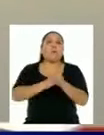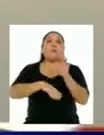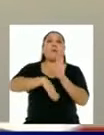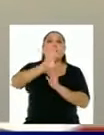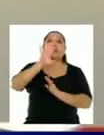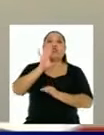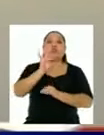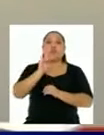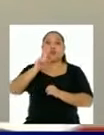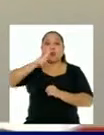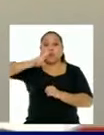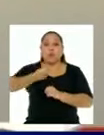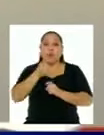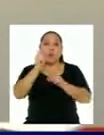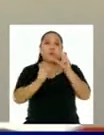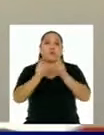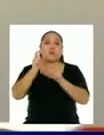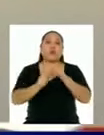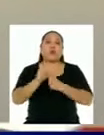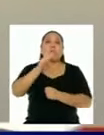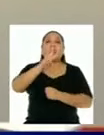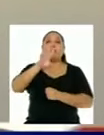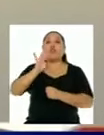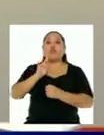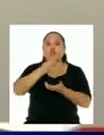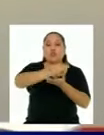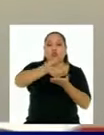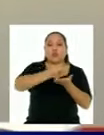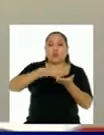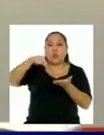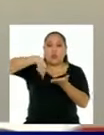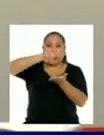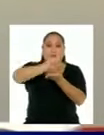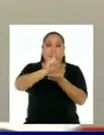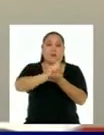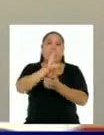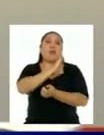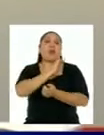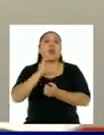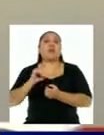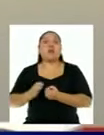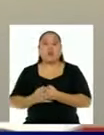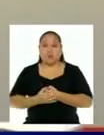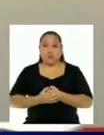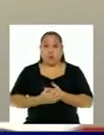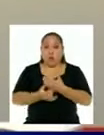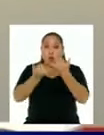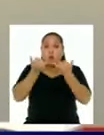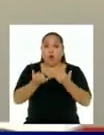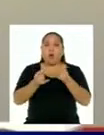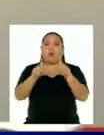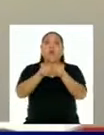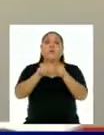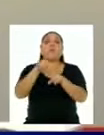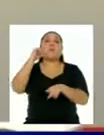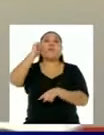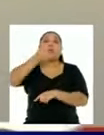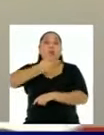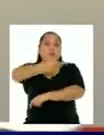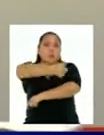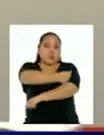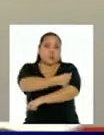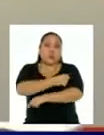mil personas de 28 distritos de Lima Metropolitana del Callao. Hoy y mañana se está inoculando,